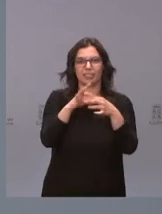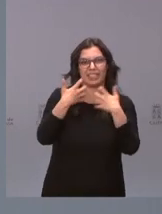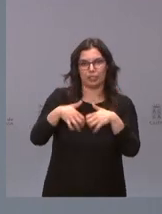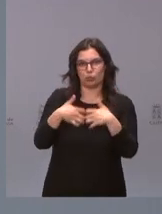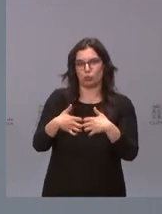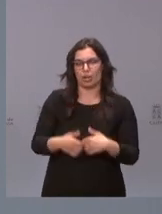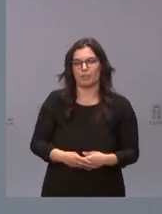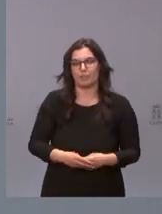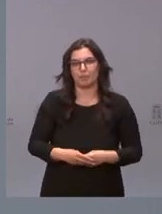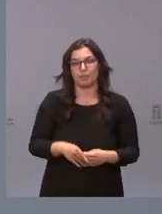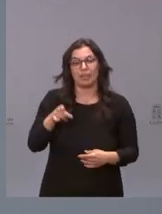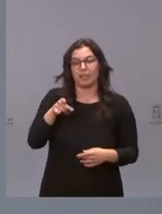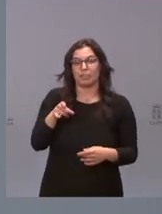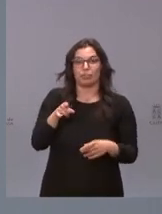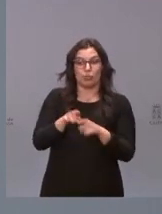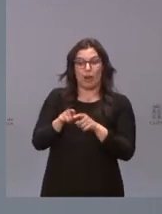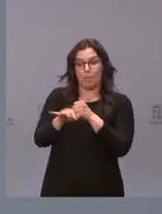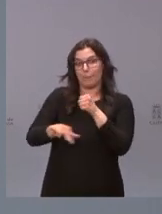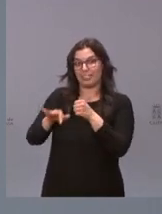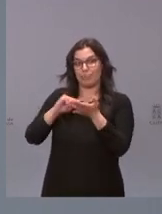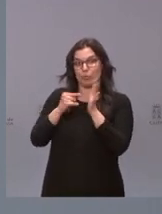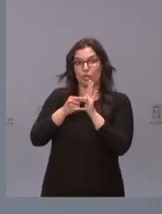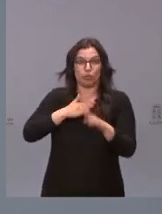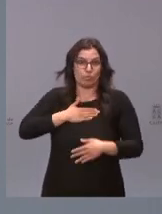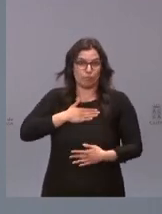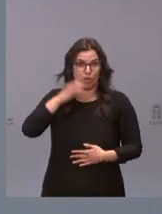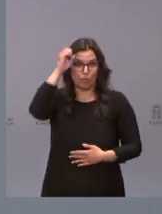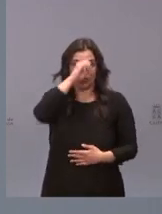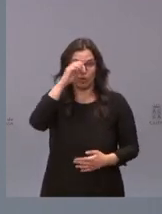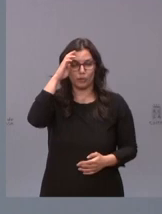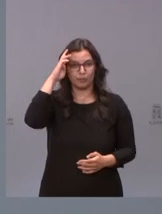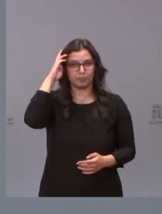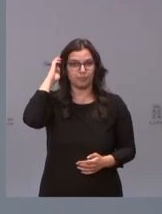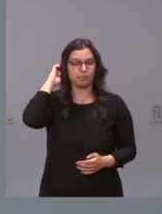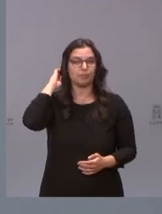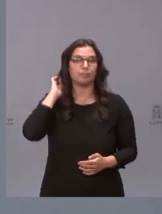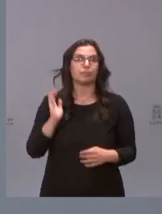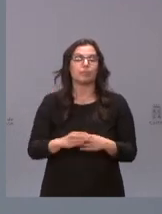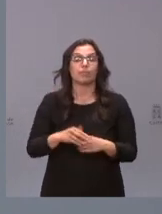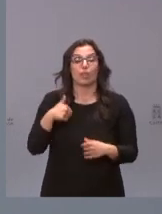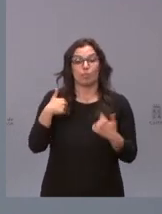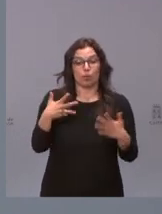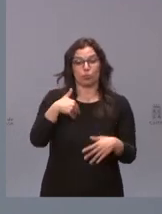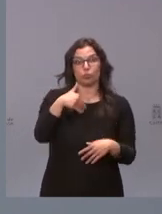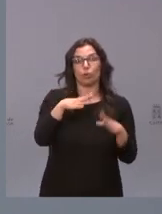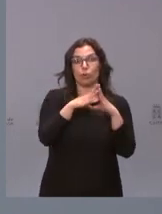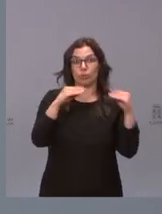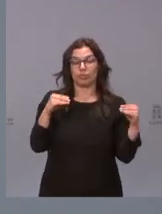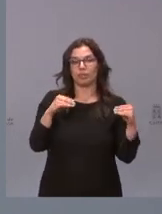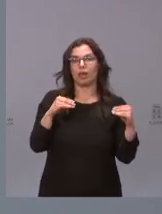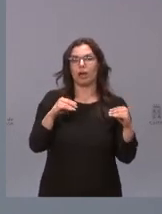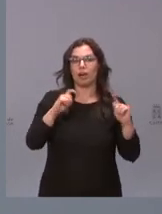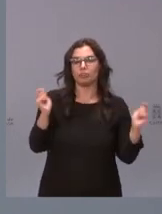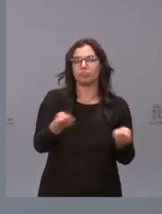que es el germen de este proyecto desde mi punto de vista la universidad anunciará pronto la captación de recursos